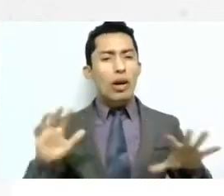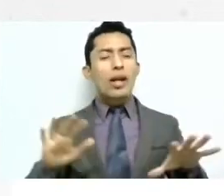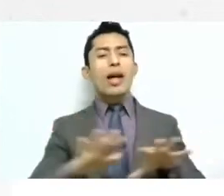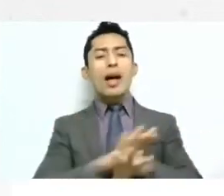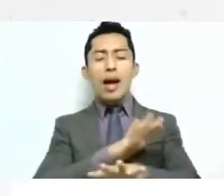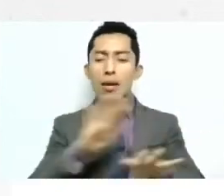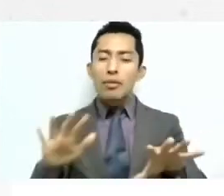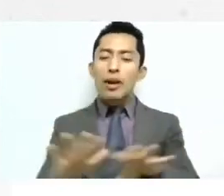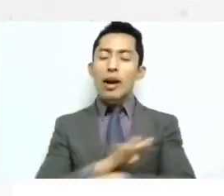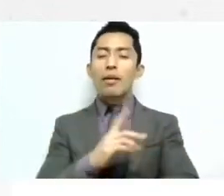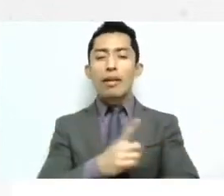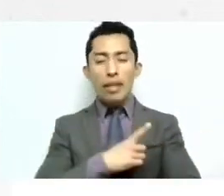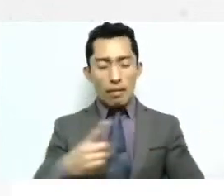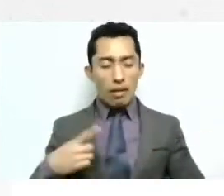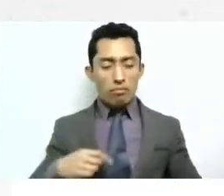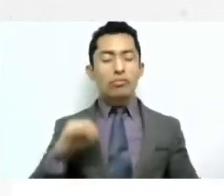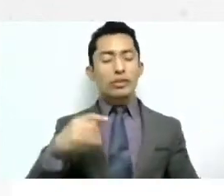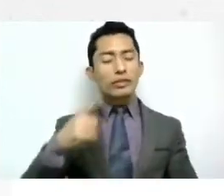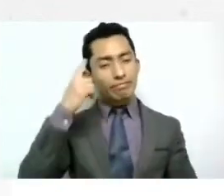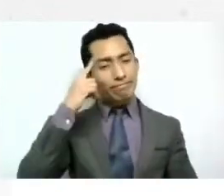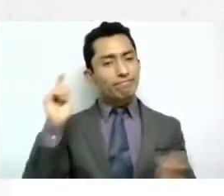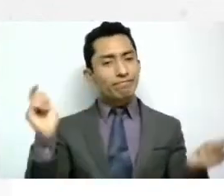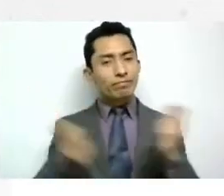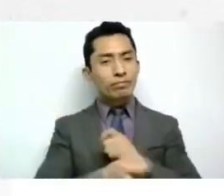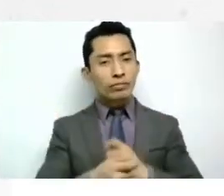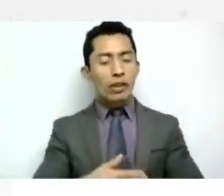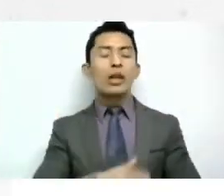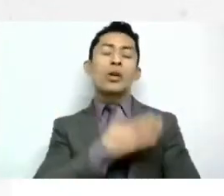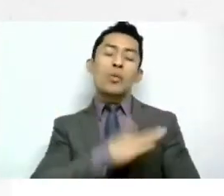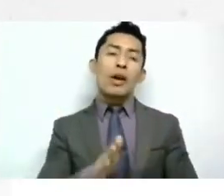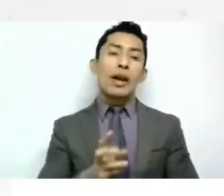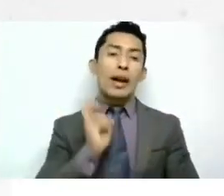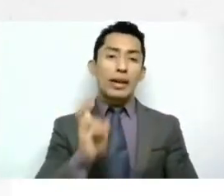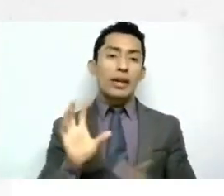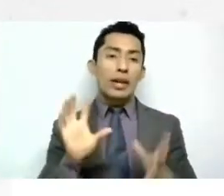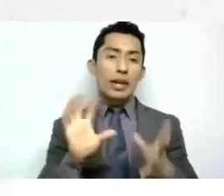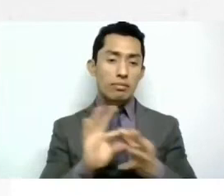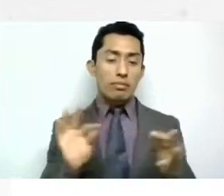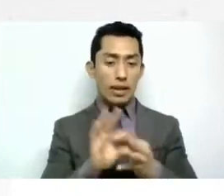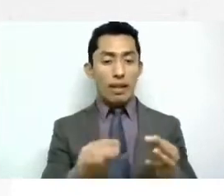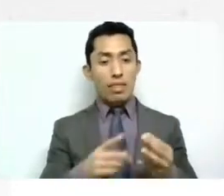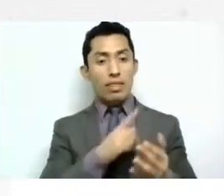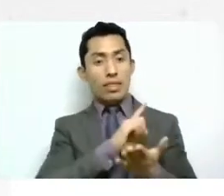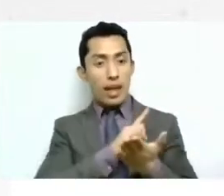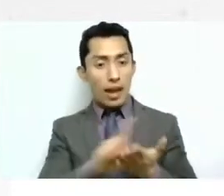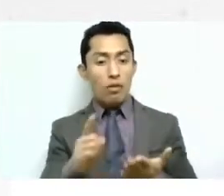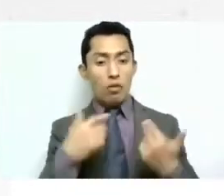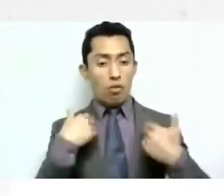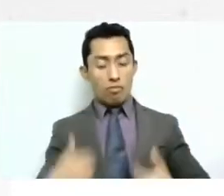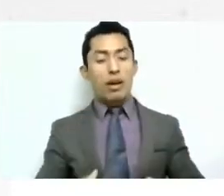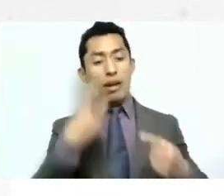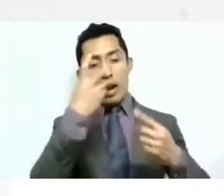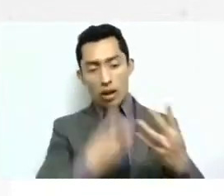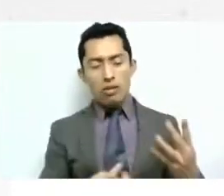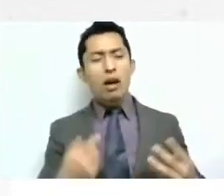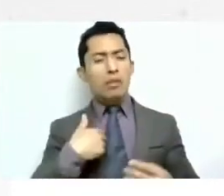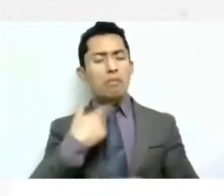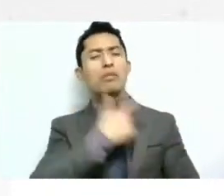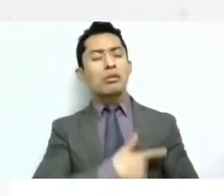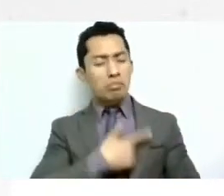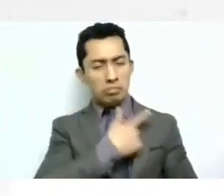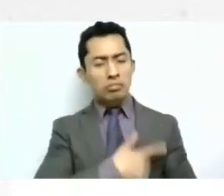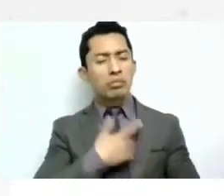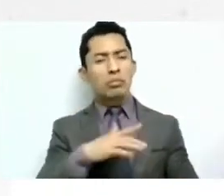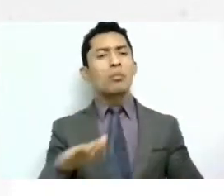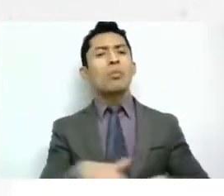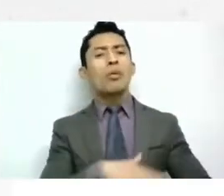evolucionar y y bueno esta como les menciono estos derechos a mí me gustan porque lo van